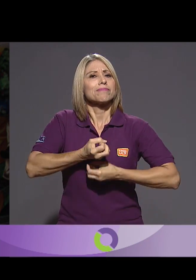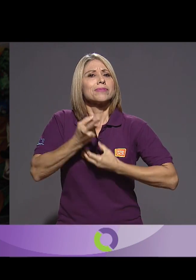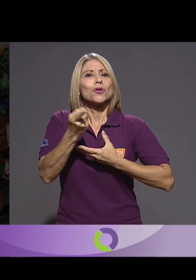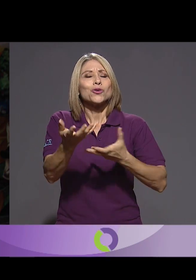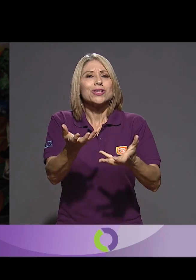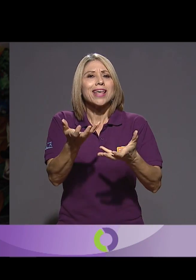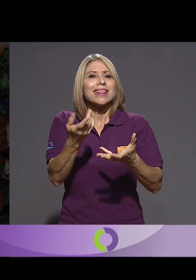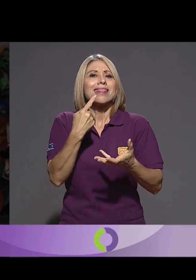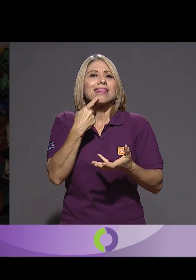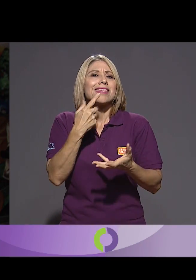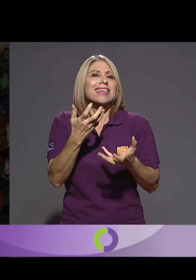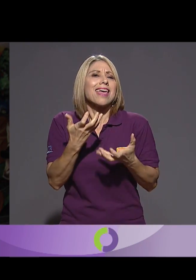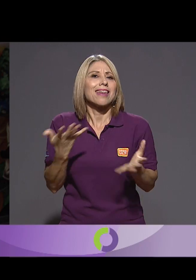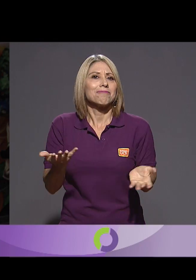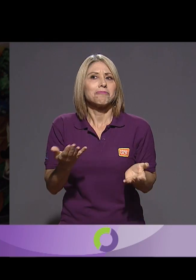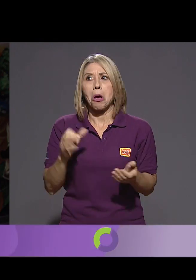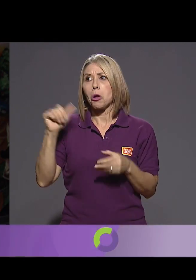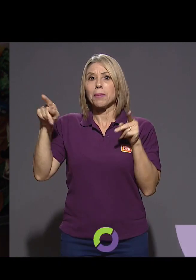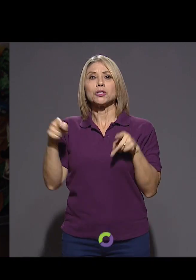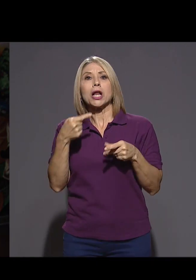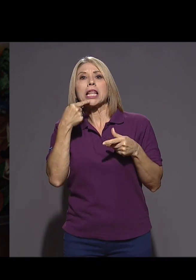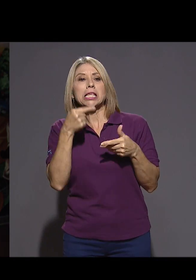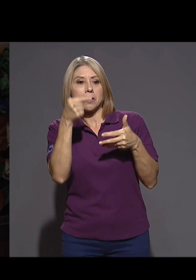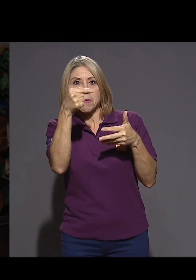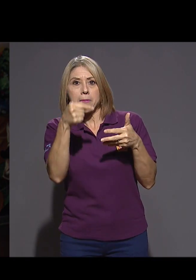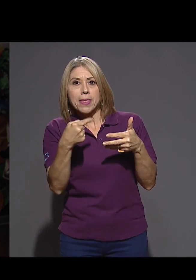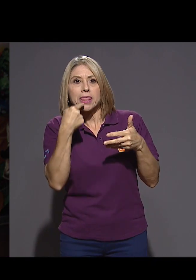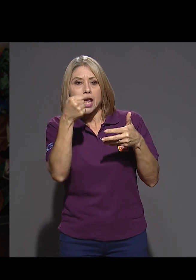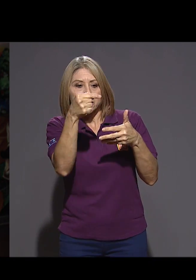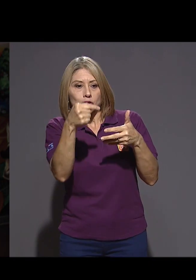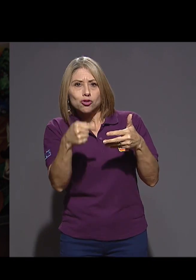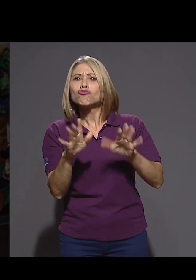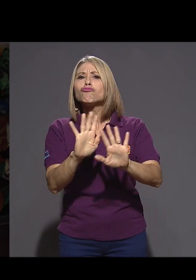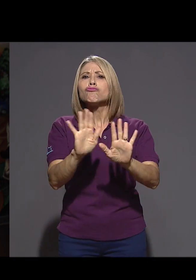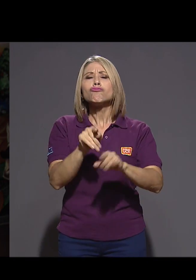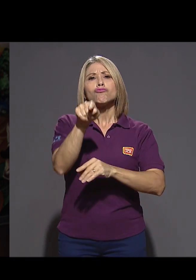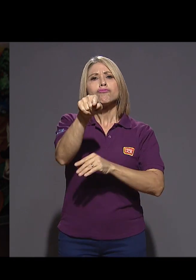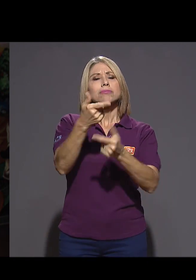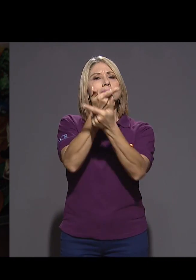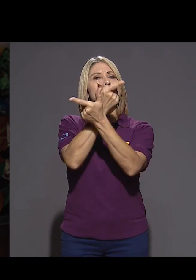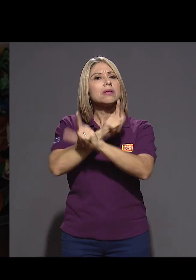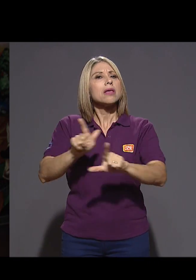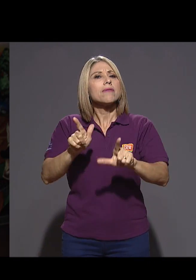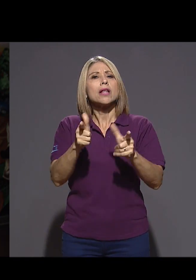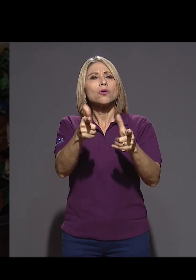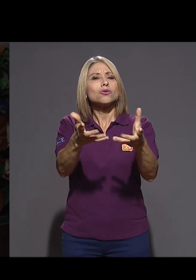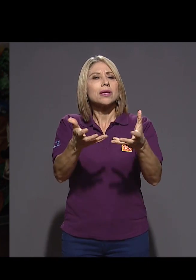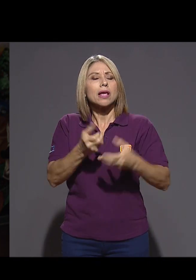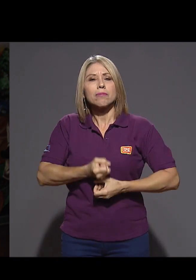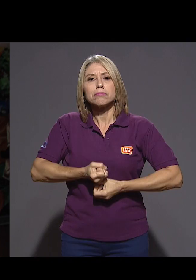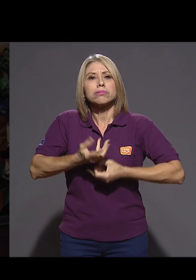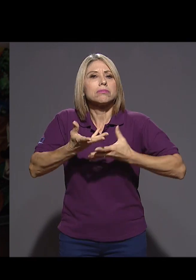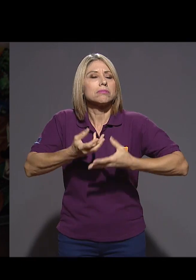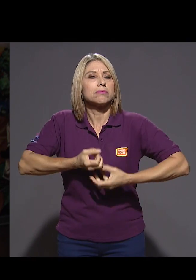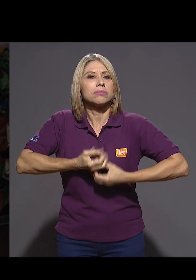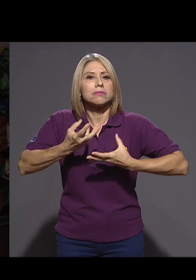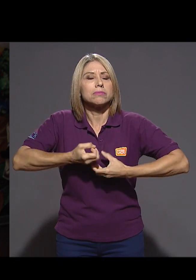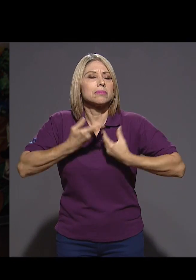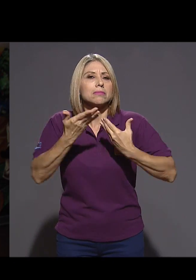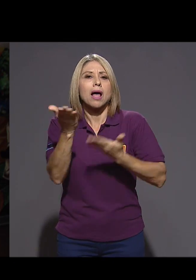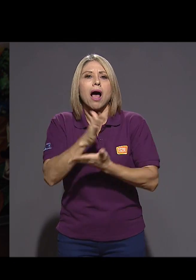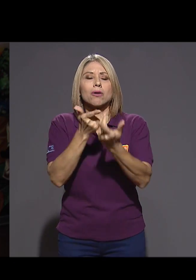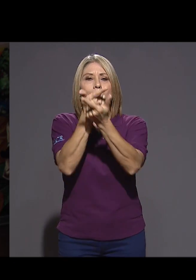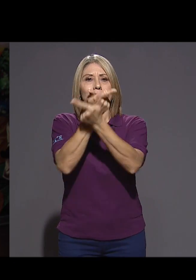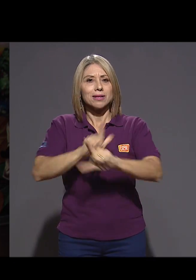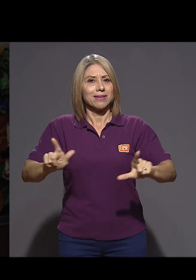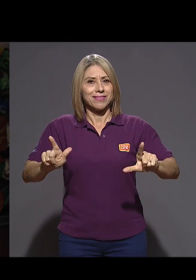nadie te diga cómo decirlo o qué decir, o de qué manera hacerlo, sino que es libre a lo que vos quieras decir, cómo te quieras expresar, es